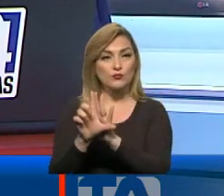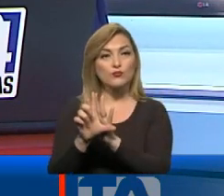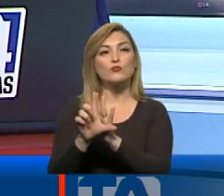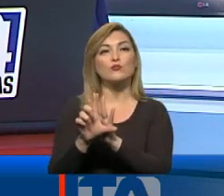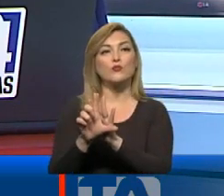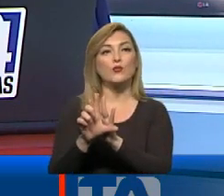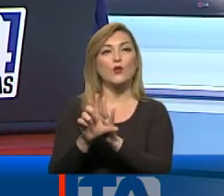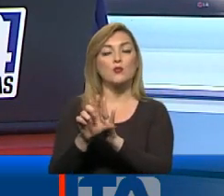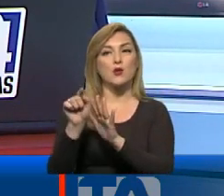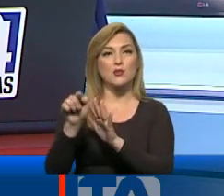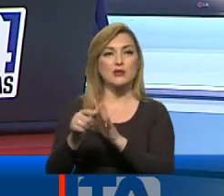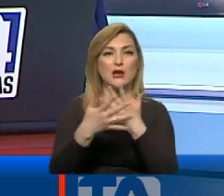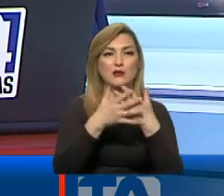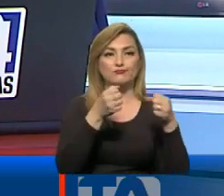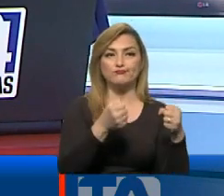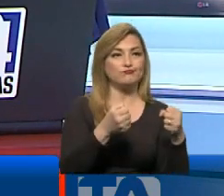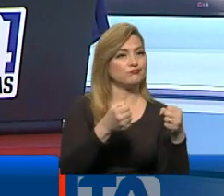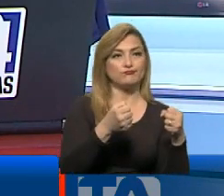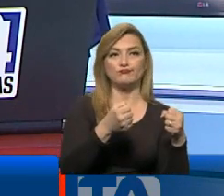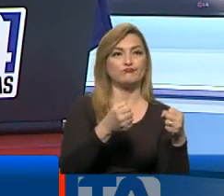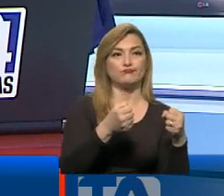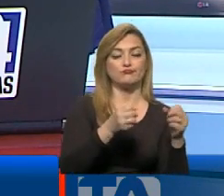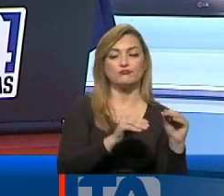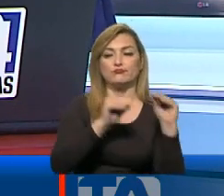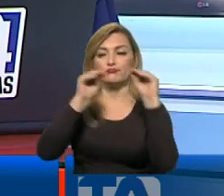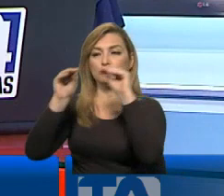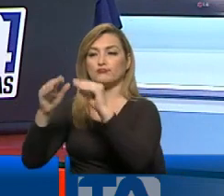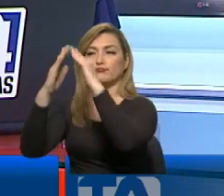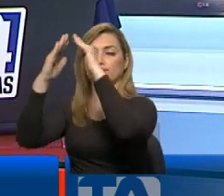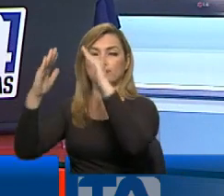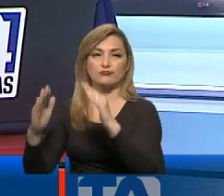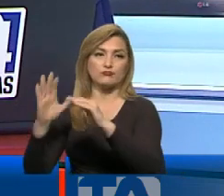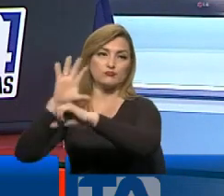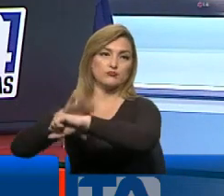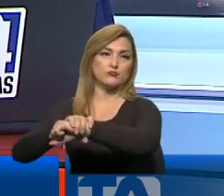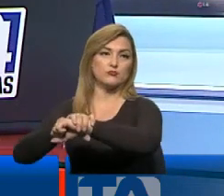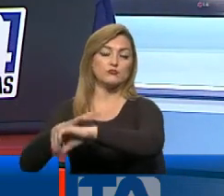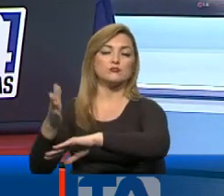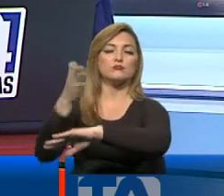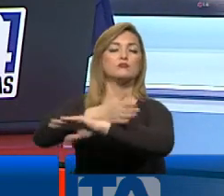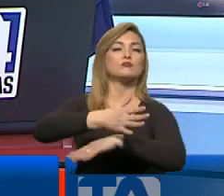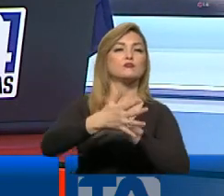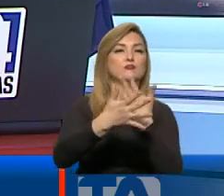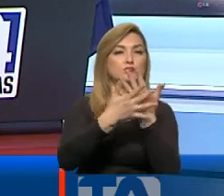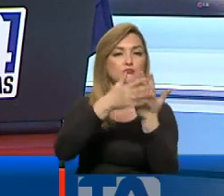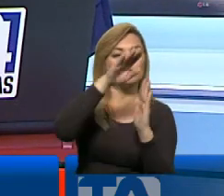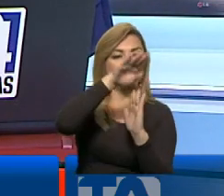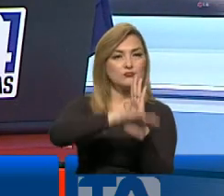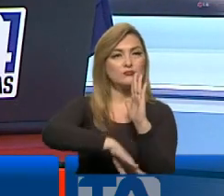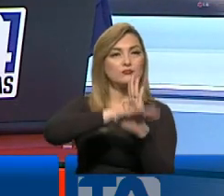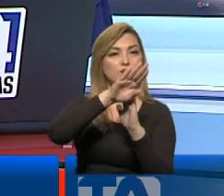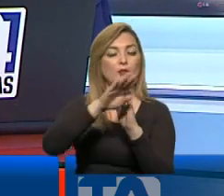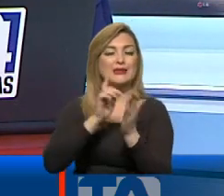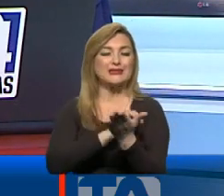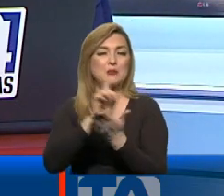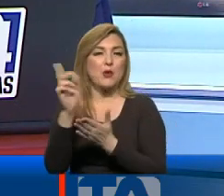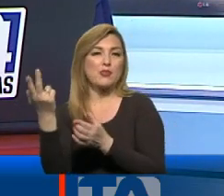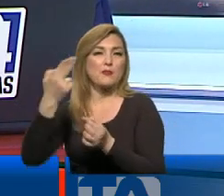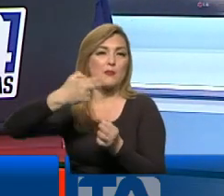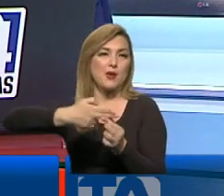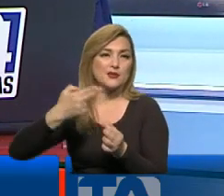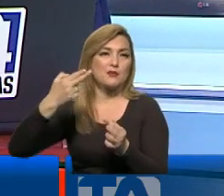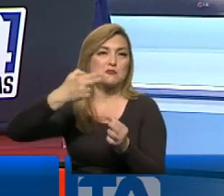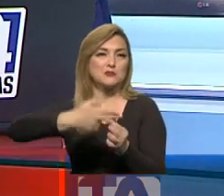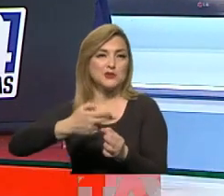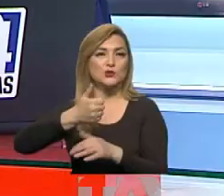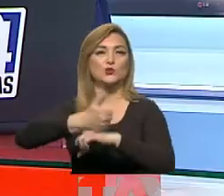cumplirá lo que resta de su condena en casa tras acogerse a la prelibertad. Calvopiña deberá presentarse cada semana ante